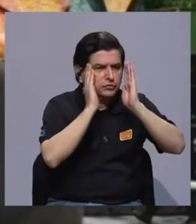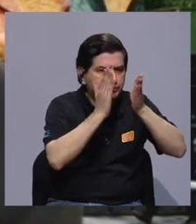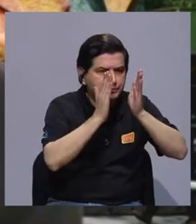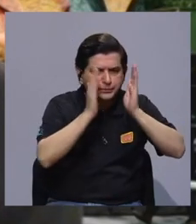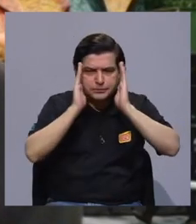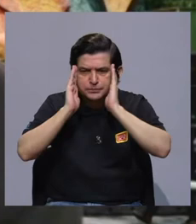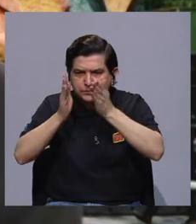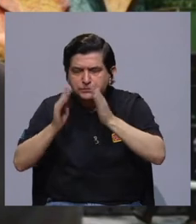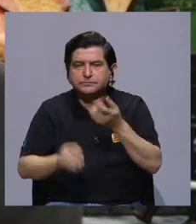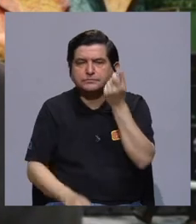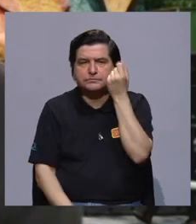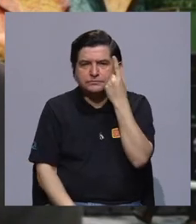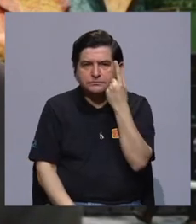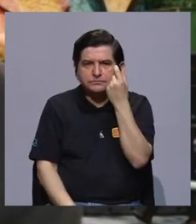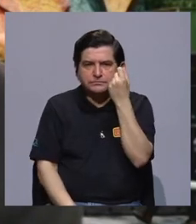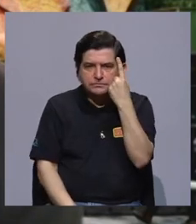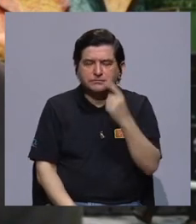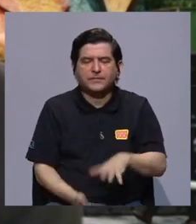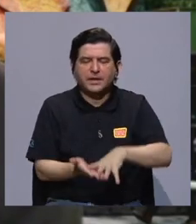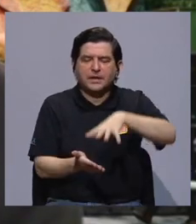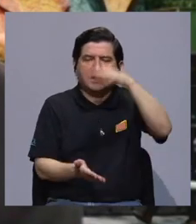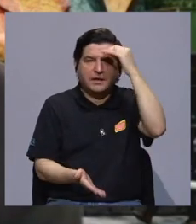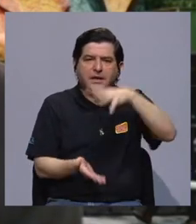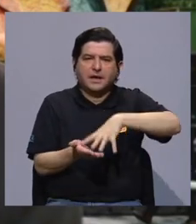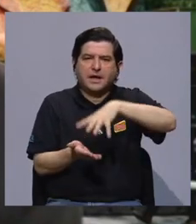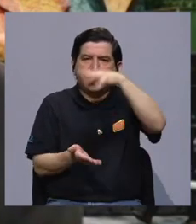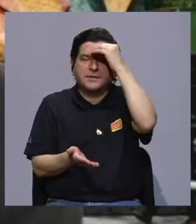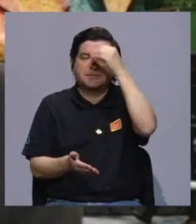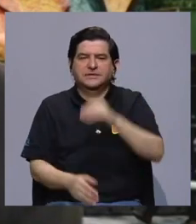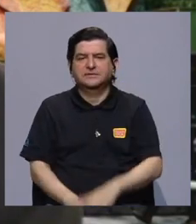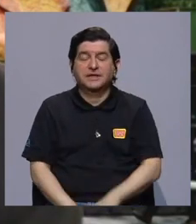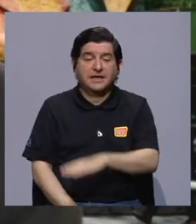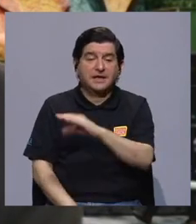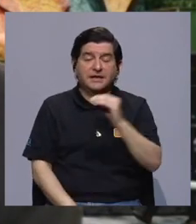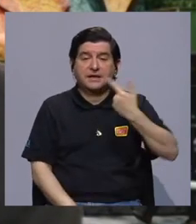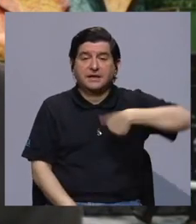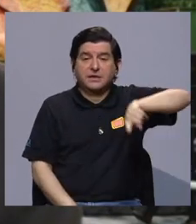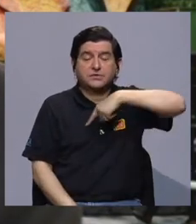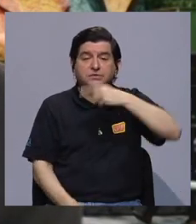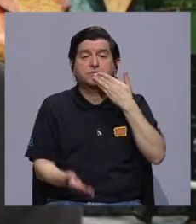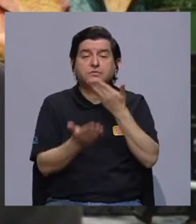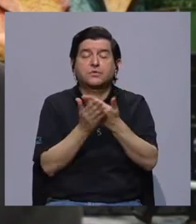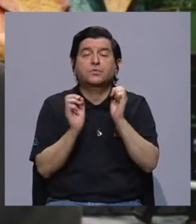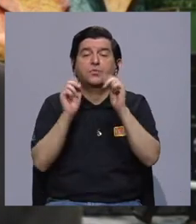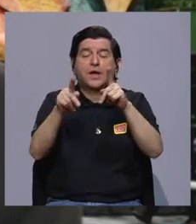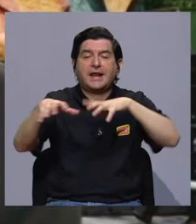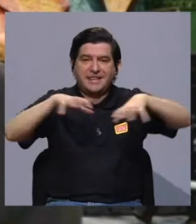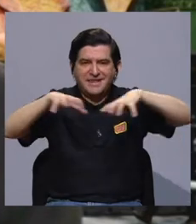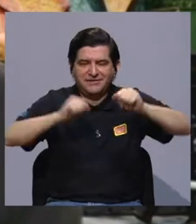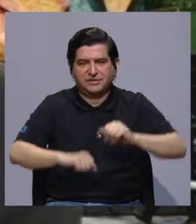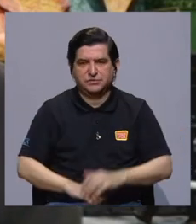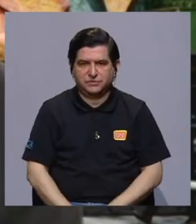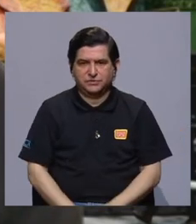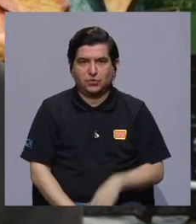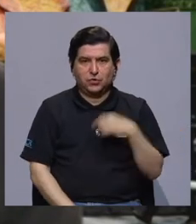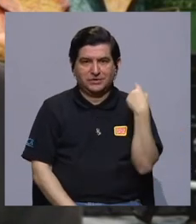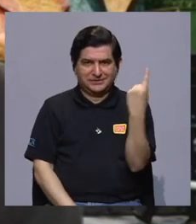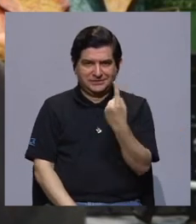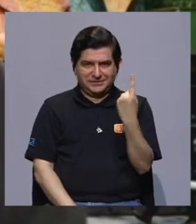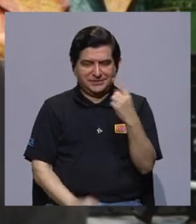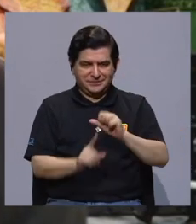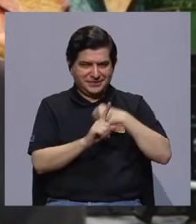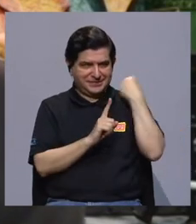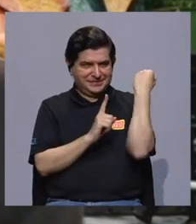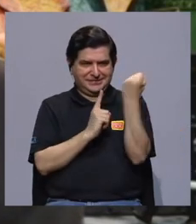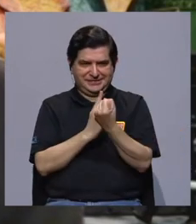atendiendo, hemos ido entendiendo, hemos ido aprendiendo y hemos tenido buena oportunidad de reacción. Siempre hay